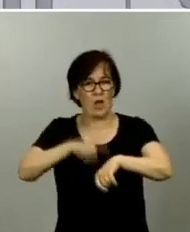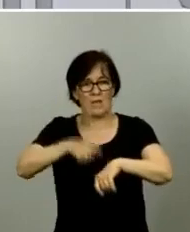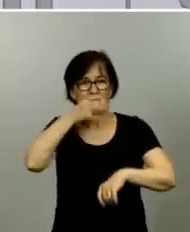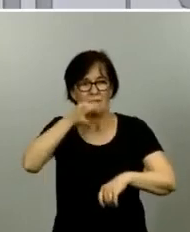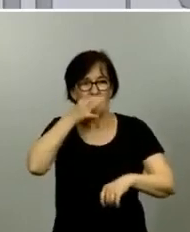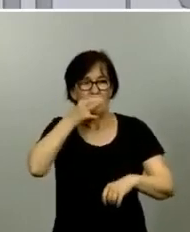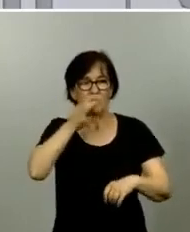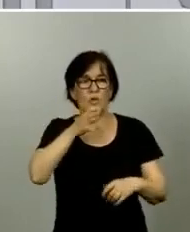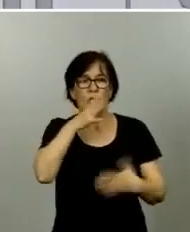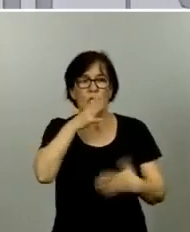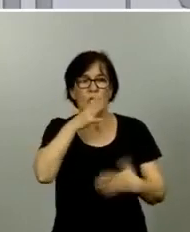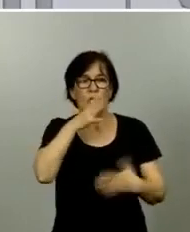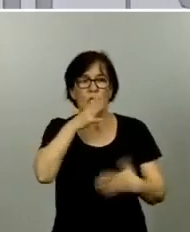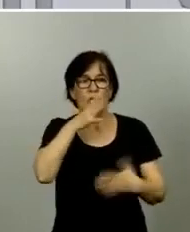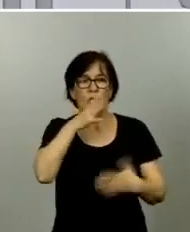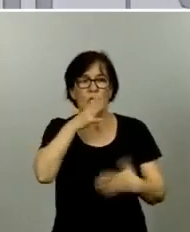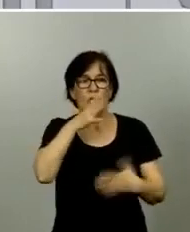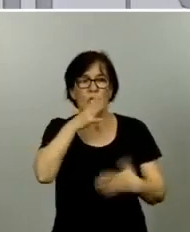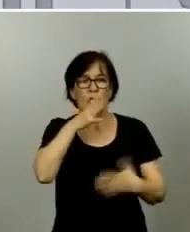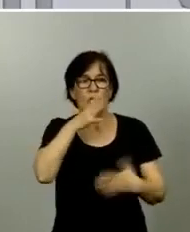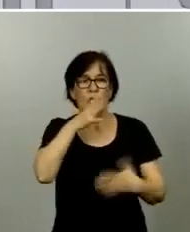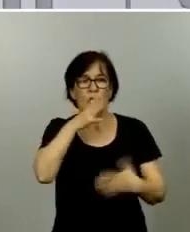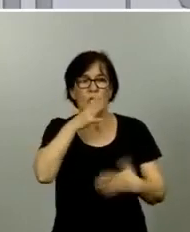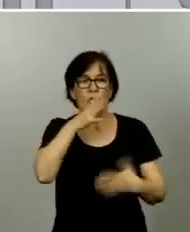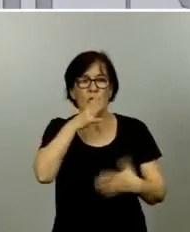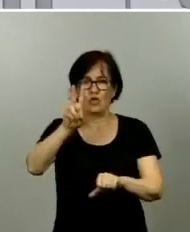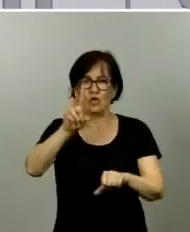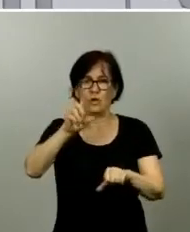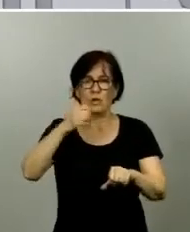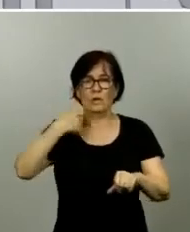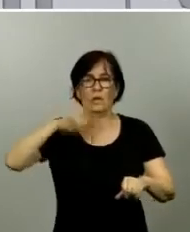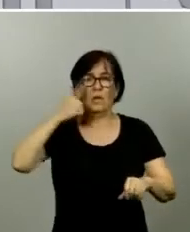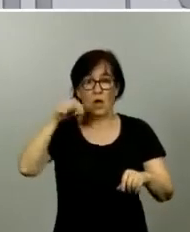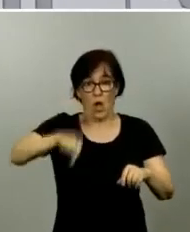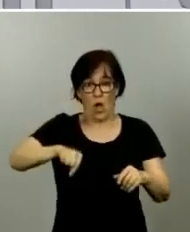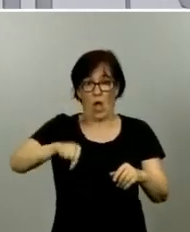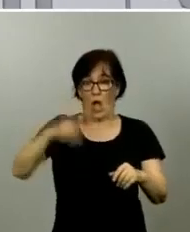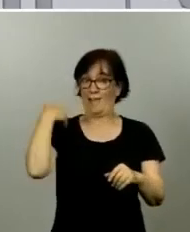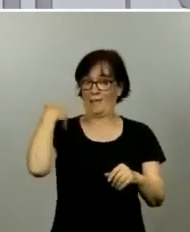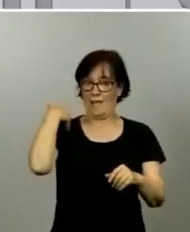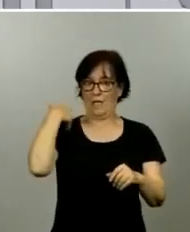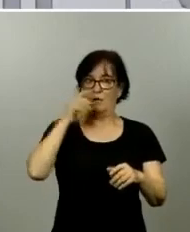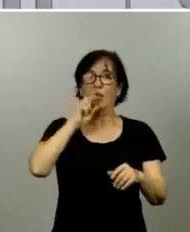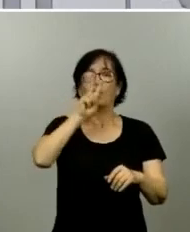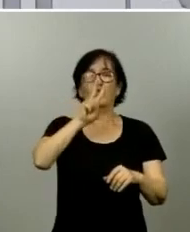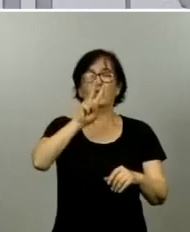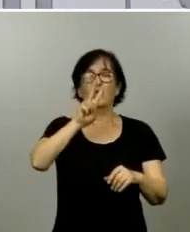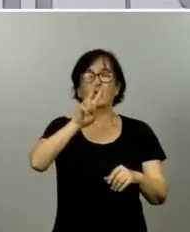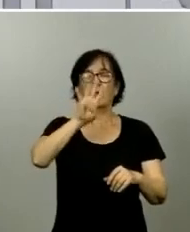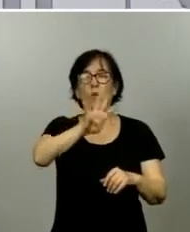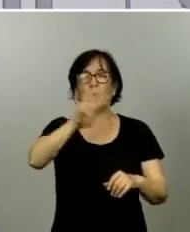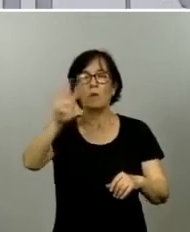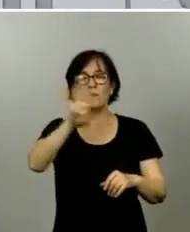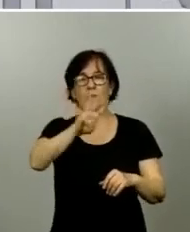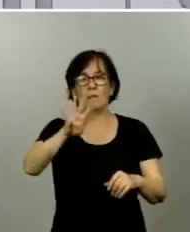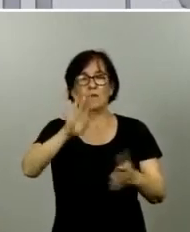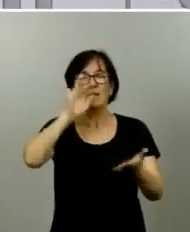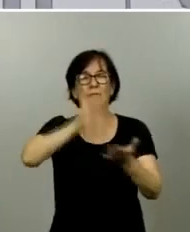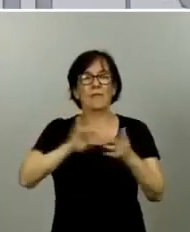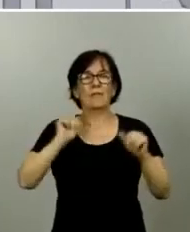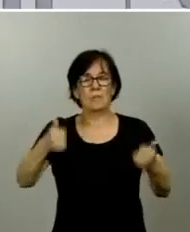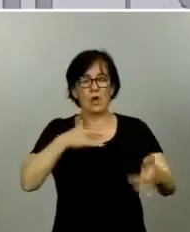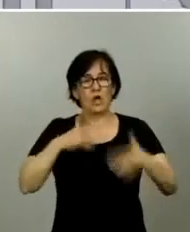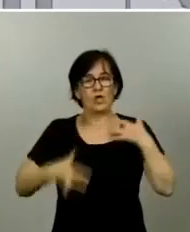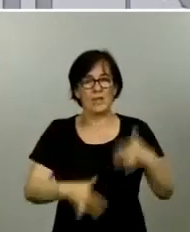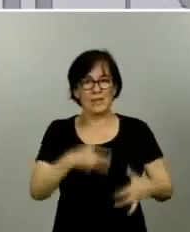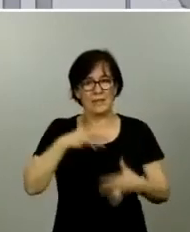y saben ustedes que tenemos 182 casos de diagnóstico ayer, 244 con fecha de inicio de síntomas en los últimos